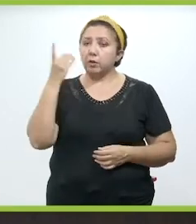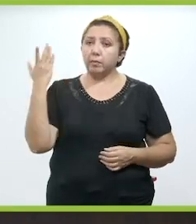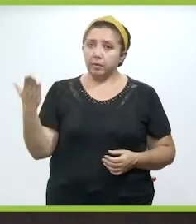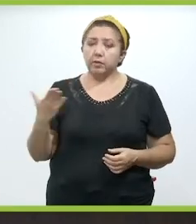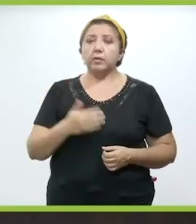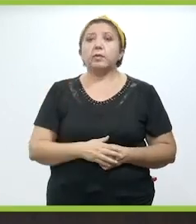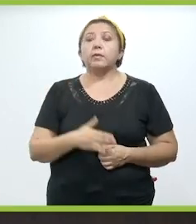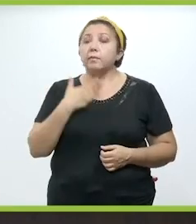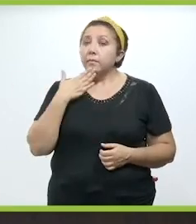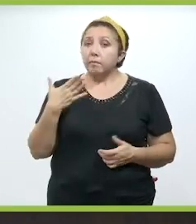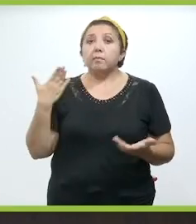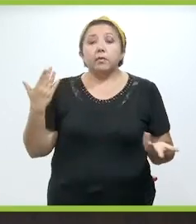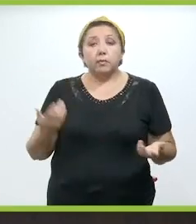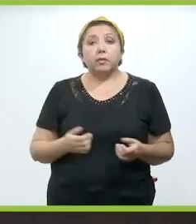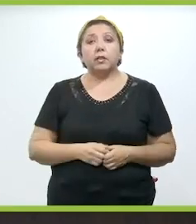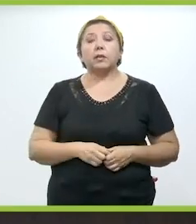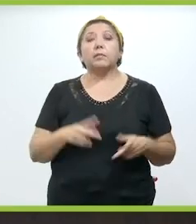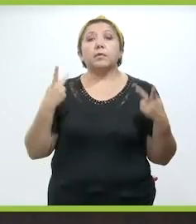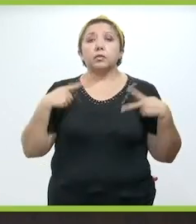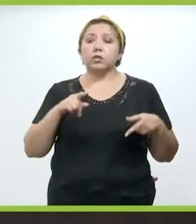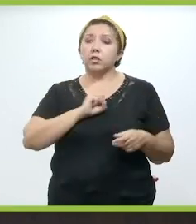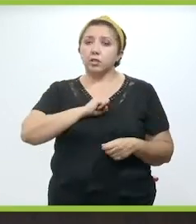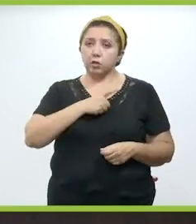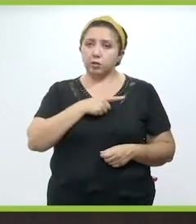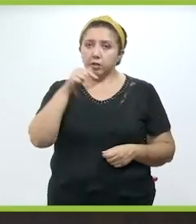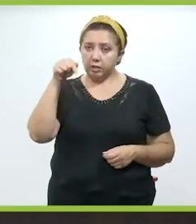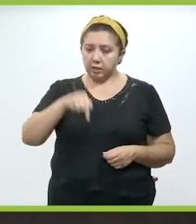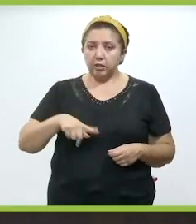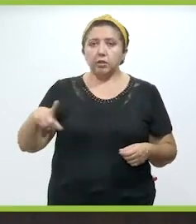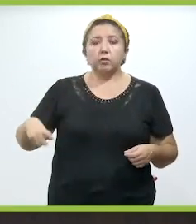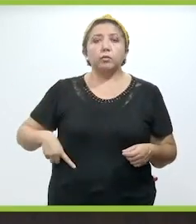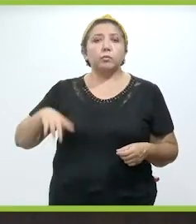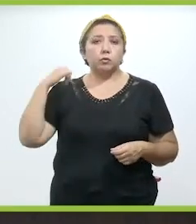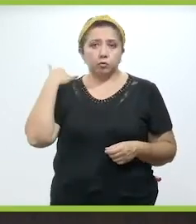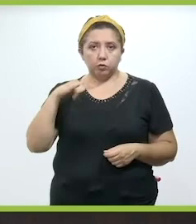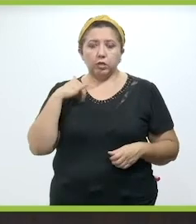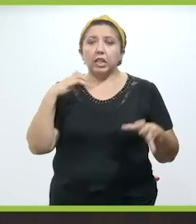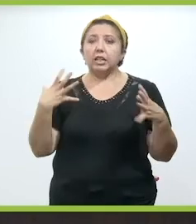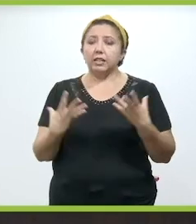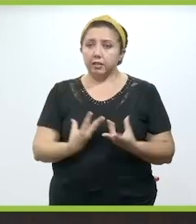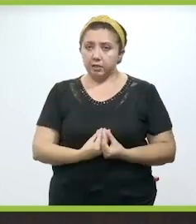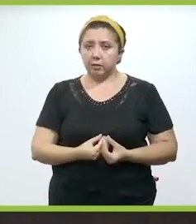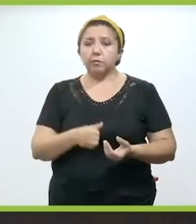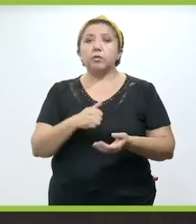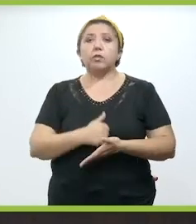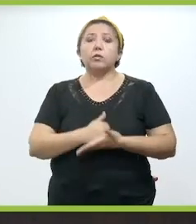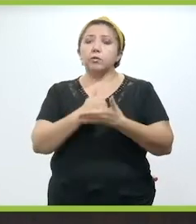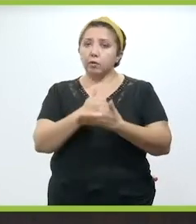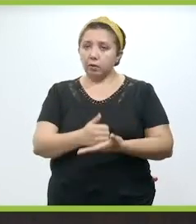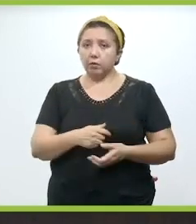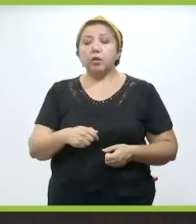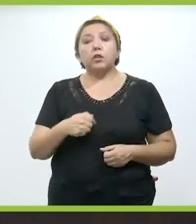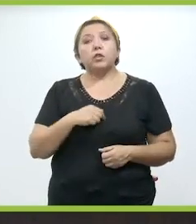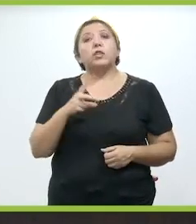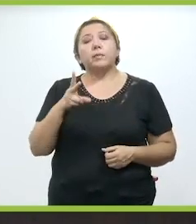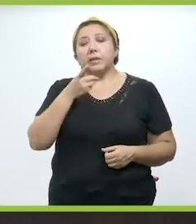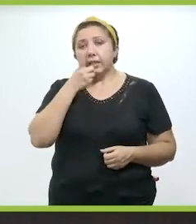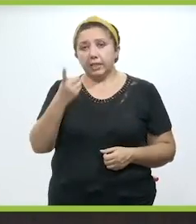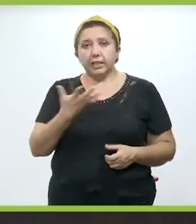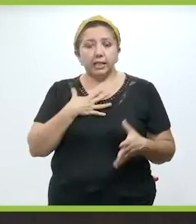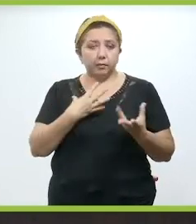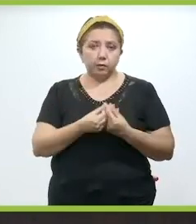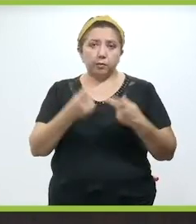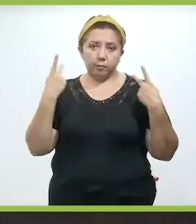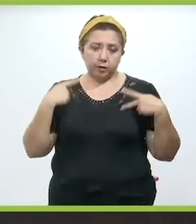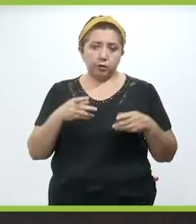que es una petición justificada del personal de salud y aquí desde el gobierno de Yucatán le estamos apoyando con todo. Y yo no me quedaré ahí, también